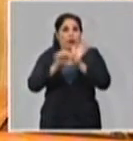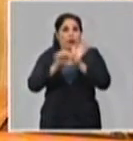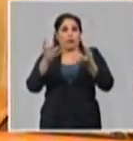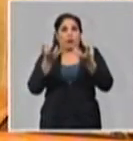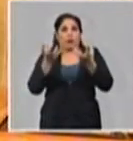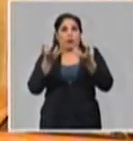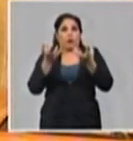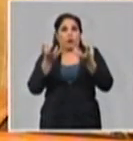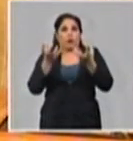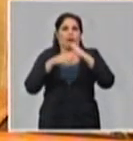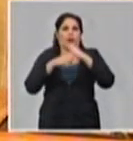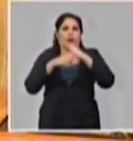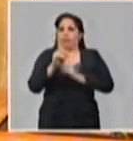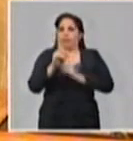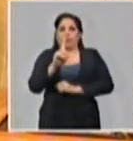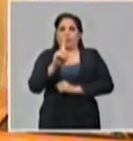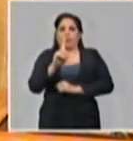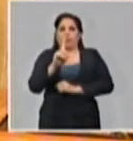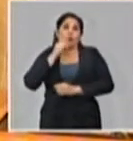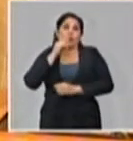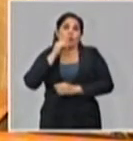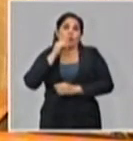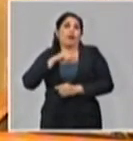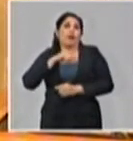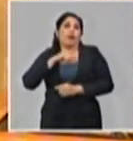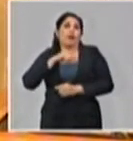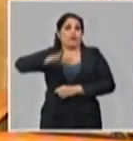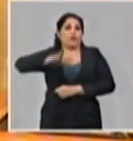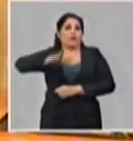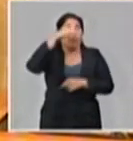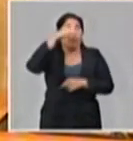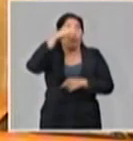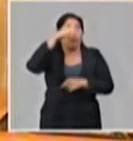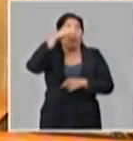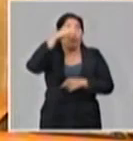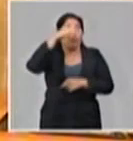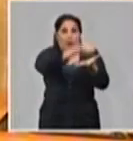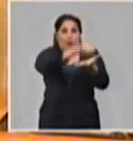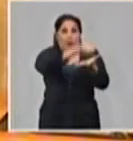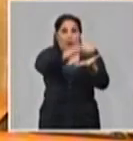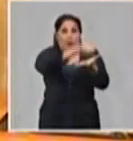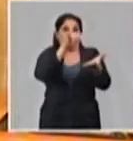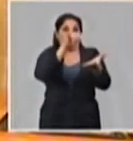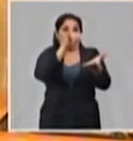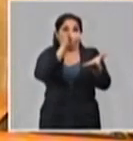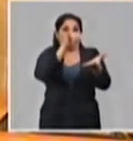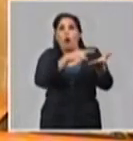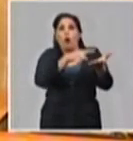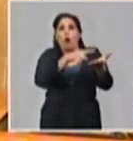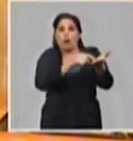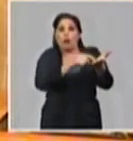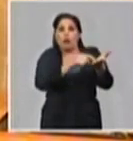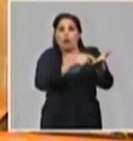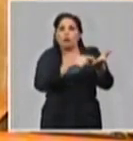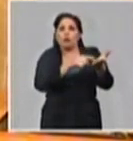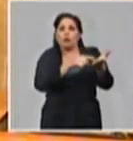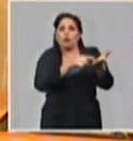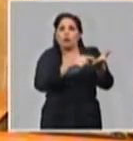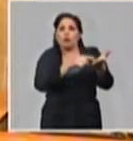es algo importante. Si viaja al exterior y es importante este otro elemento